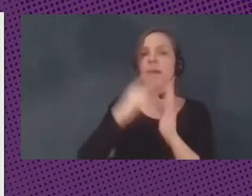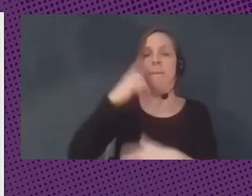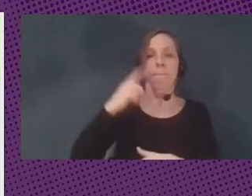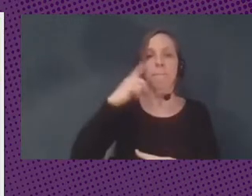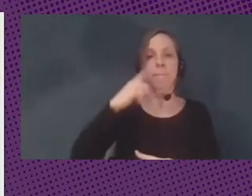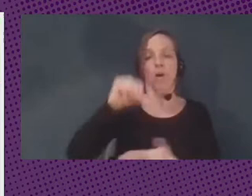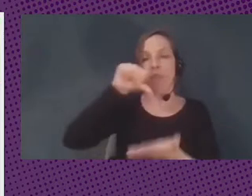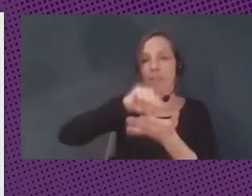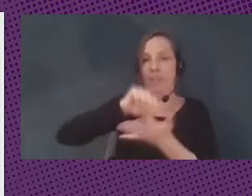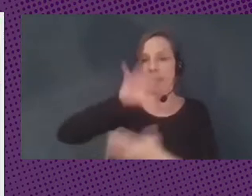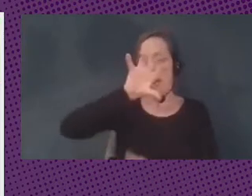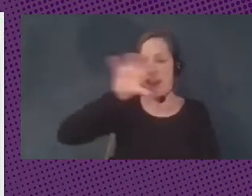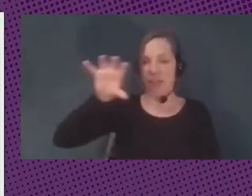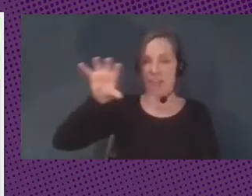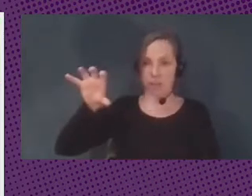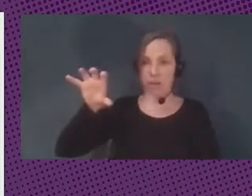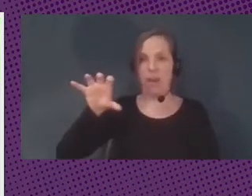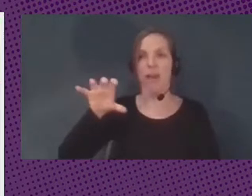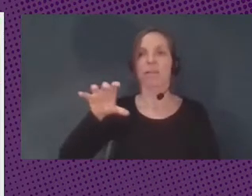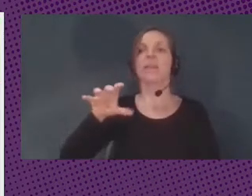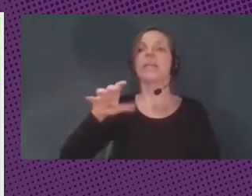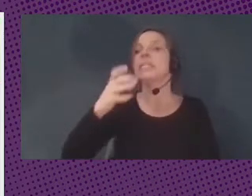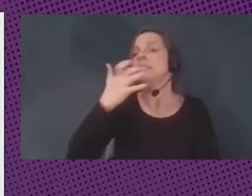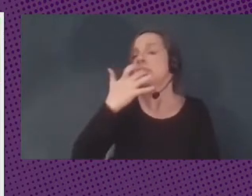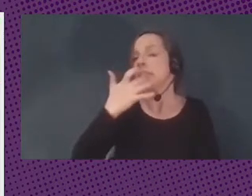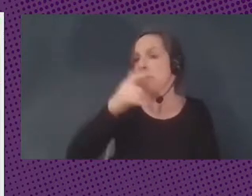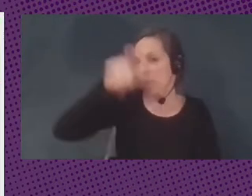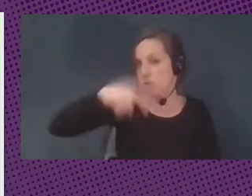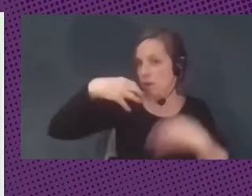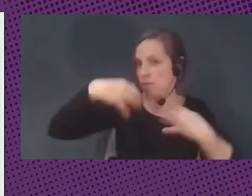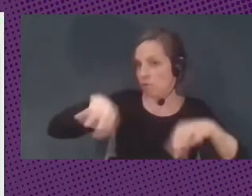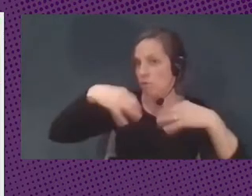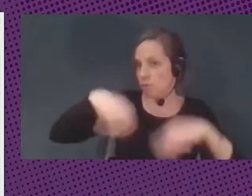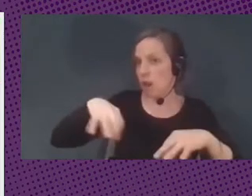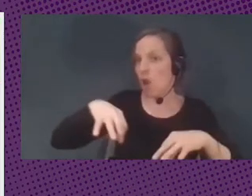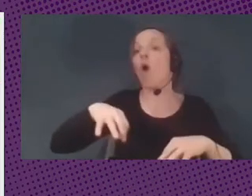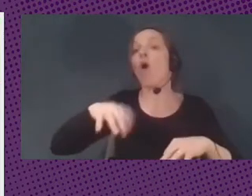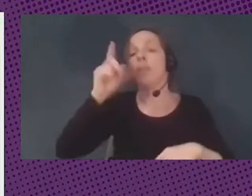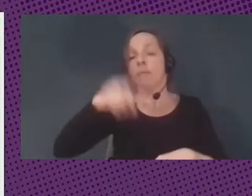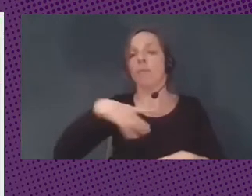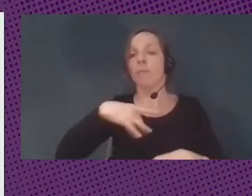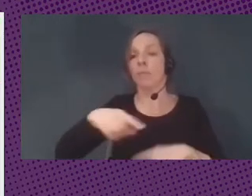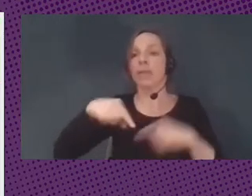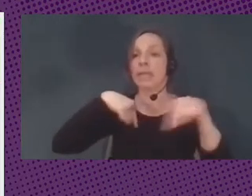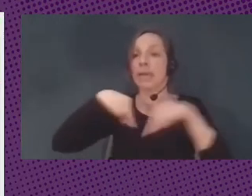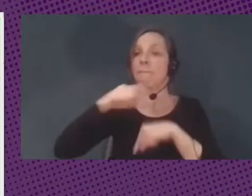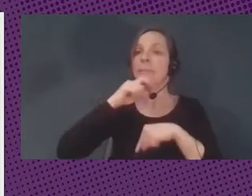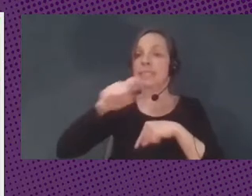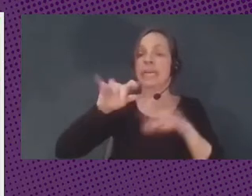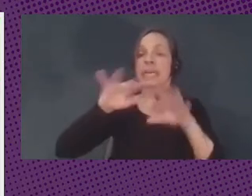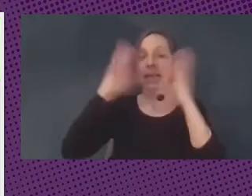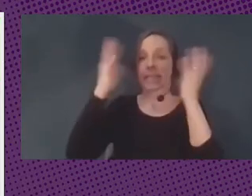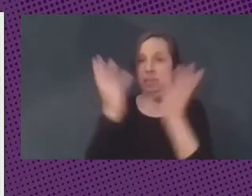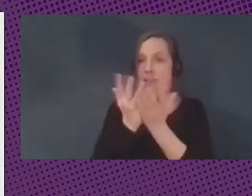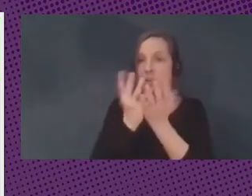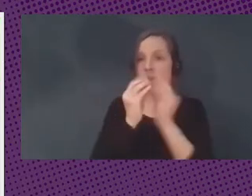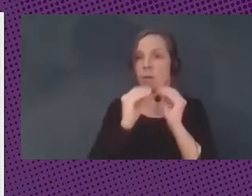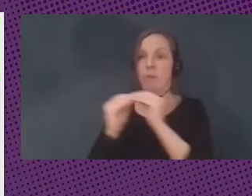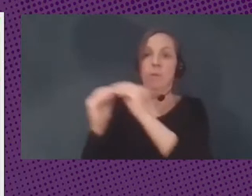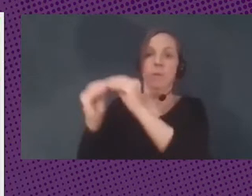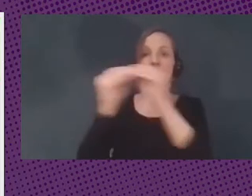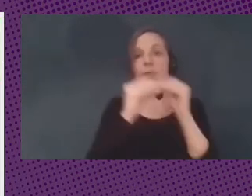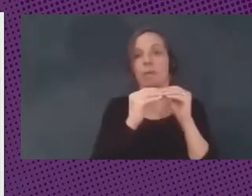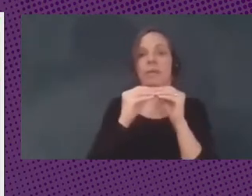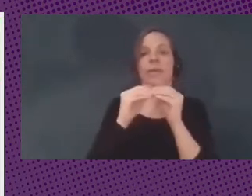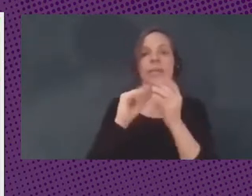centrales nacionales cuando la transacción es doméstica, o mensajería internacional estandarizada por el sistema SWIFT